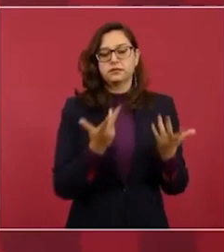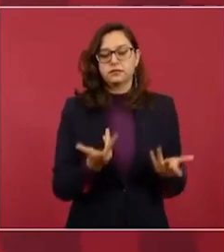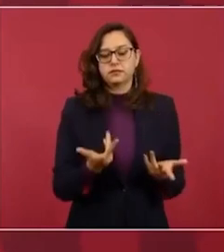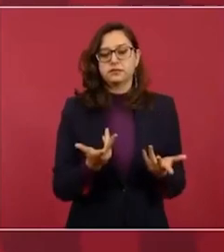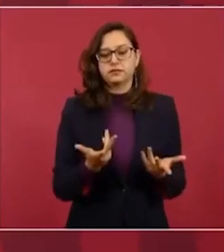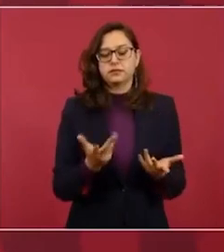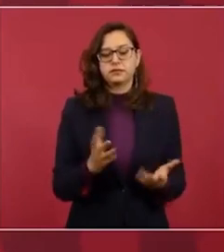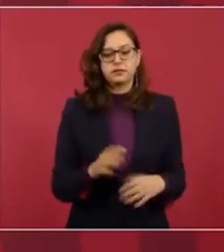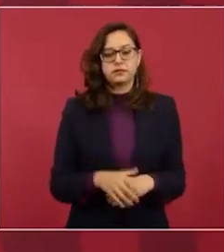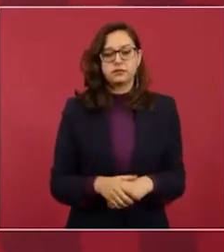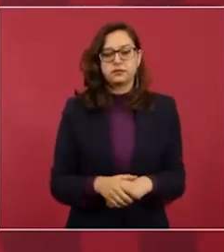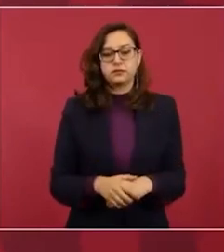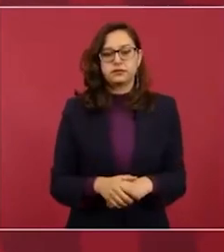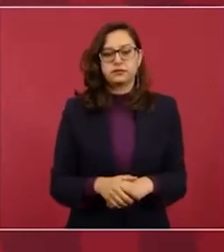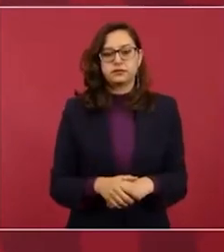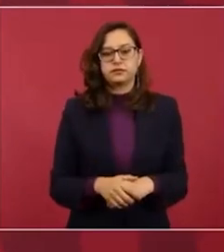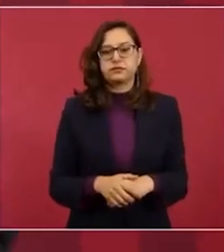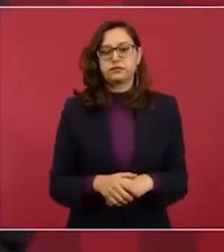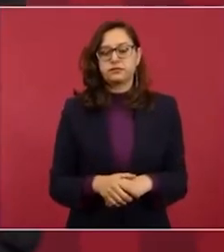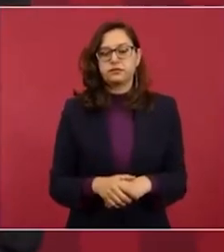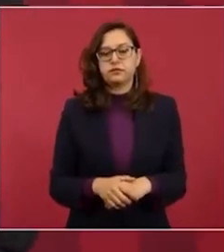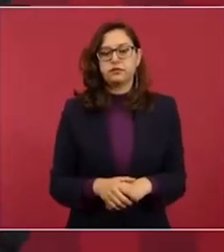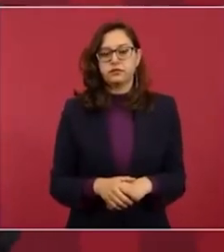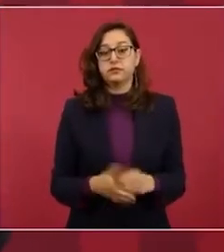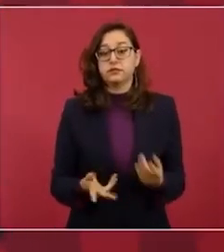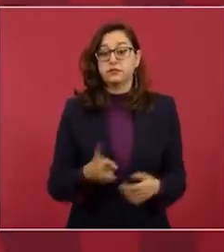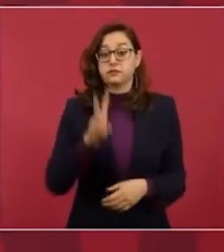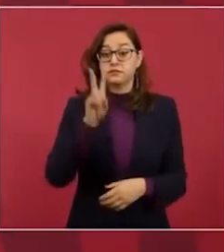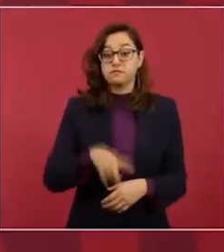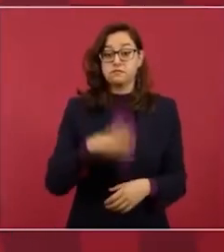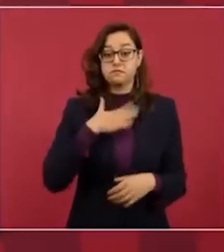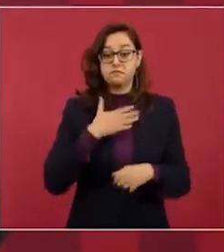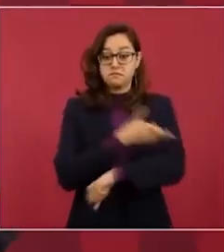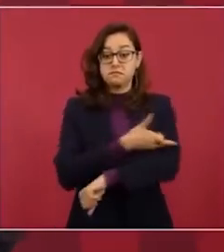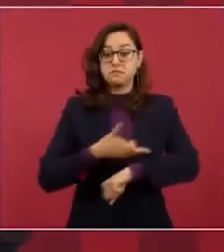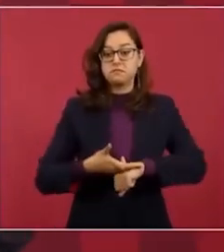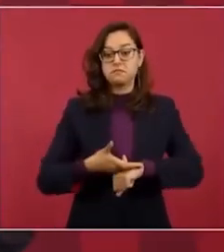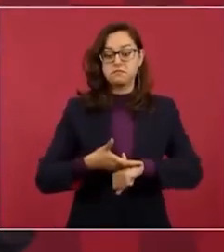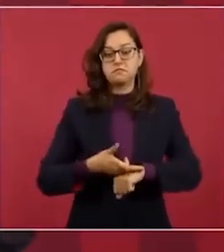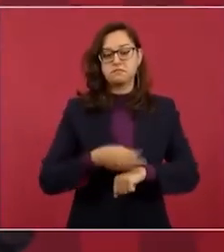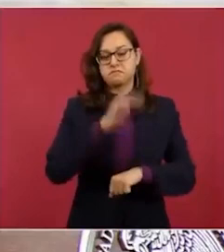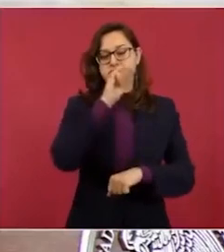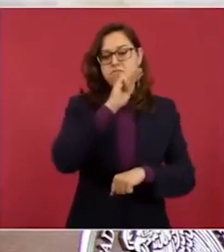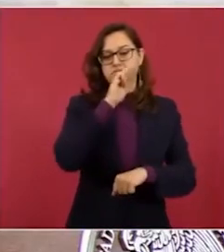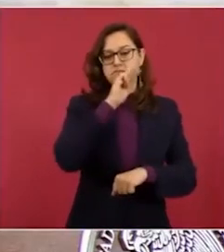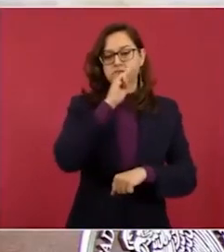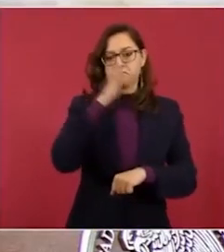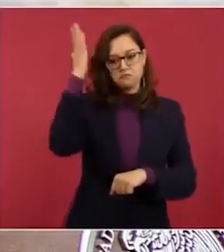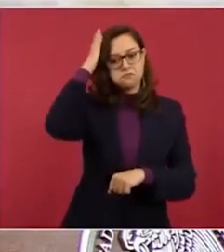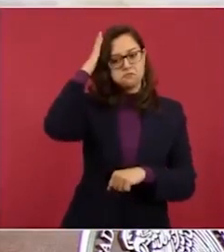Había más matriarcado que patriarcado en mi familia.